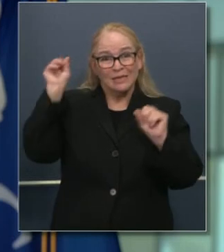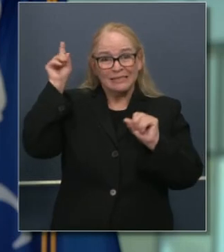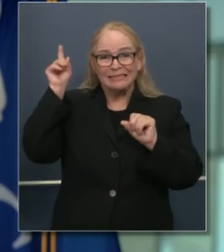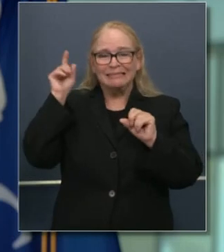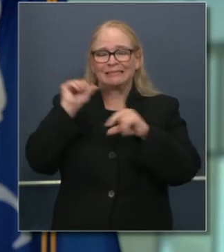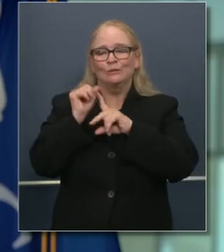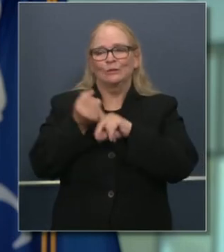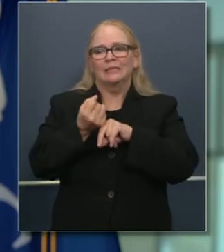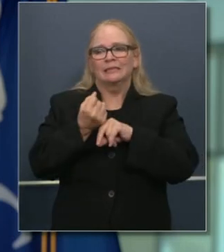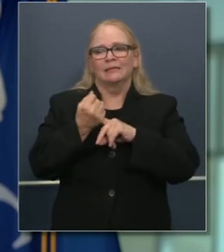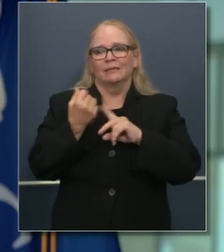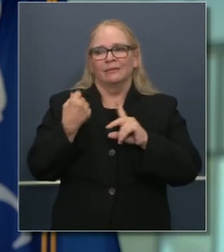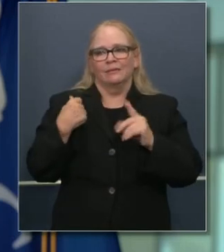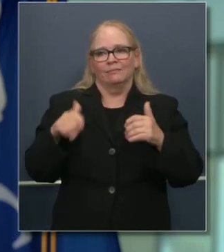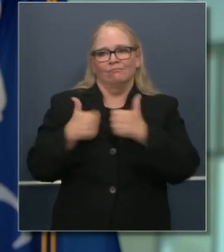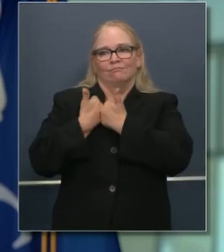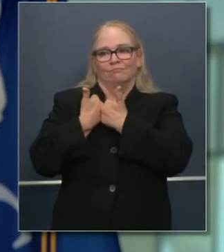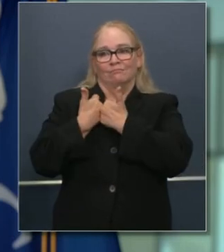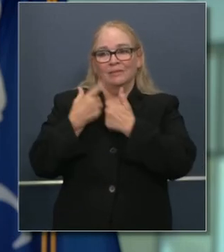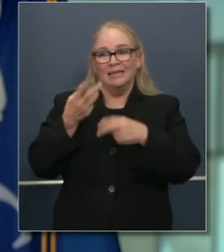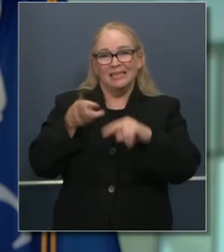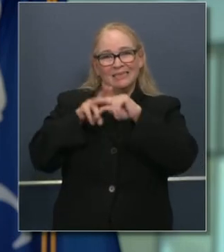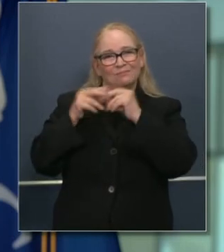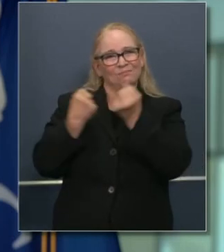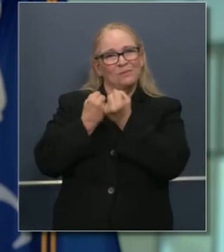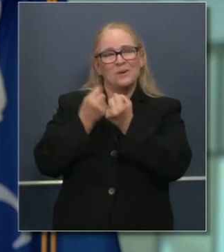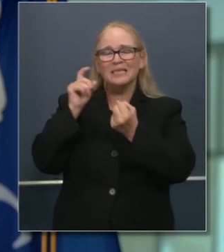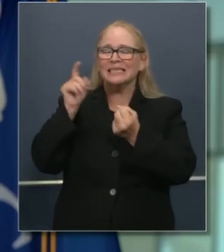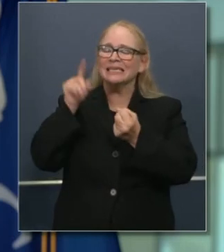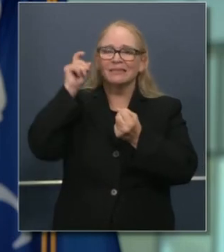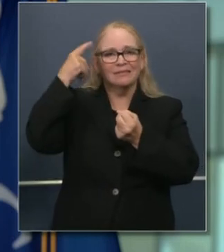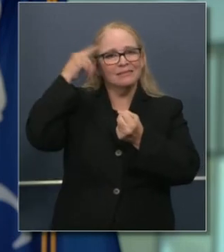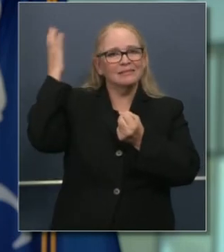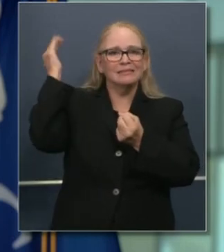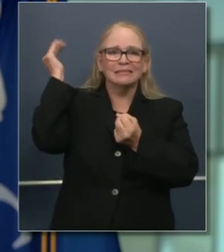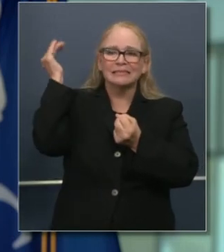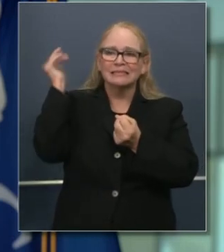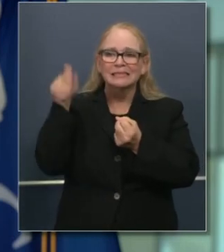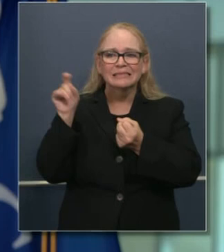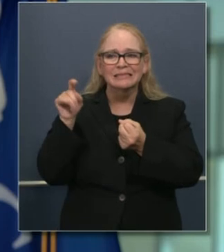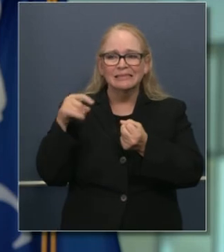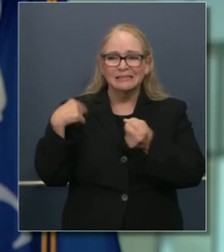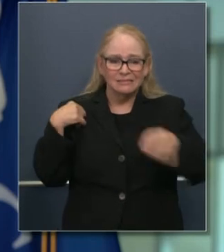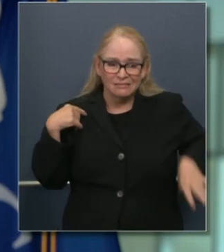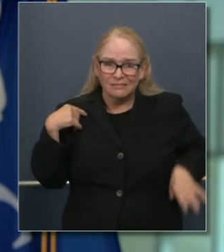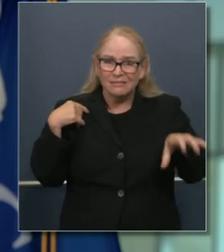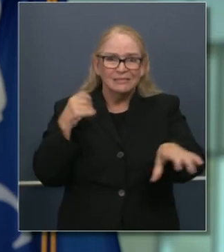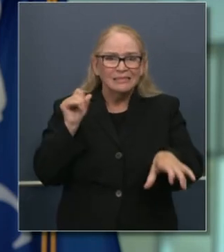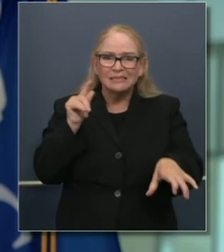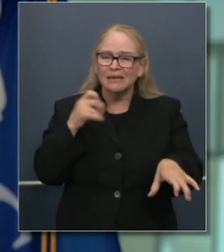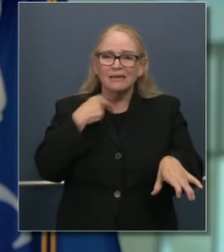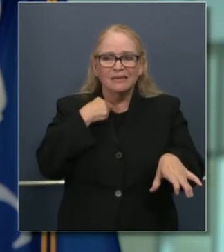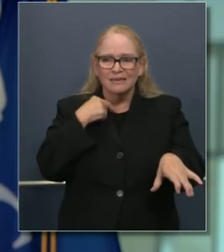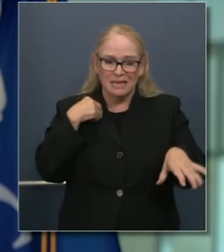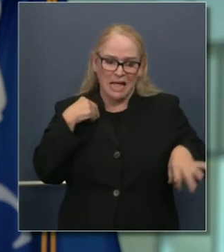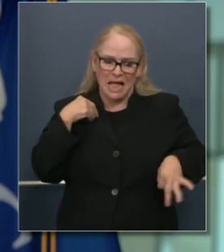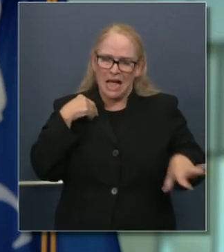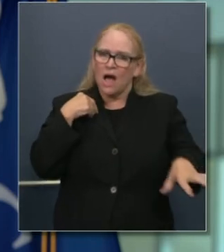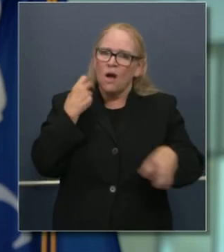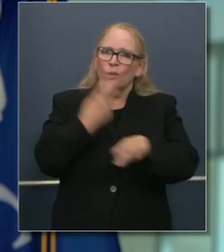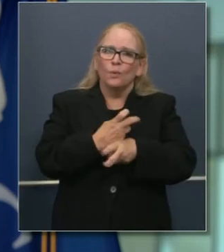del aumento en las contribuciones al desempleo. Esos dólares, esos dólares de CARES Act, que ya